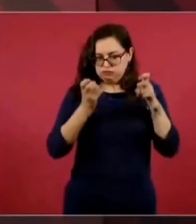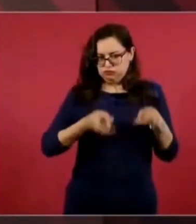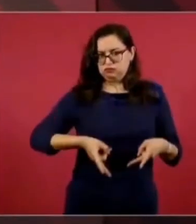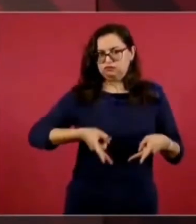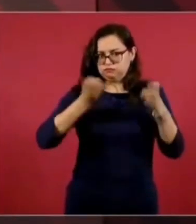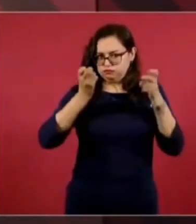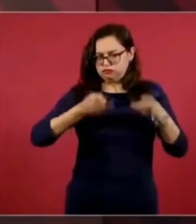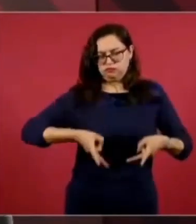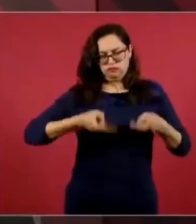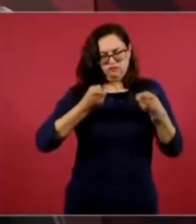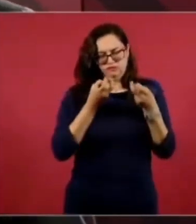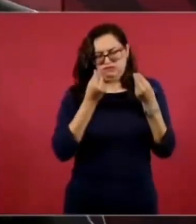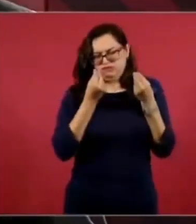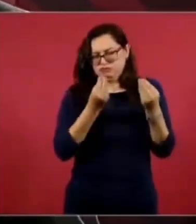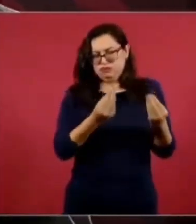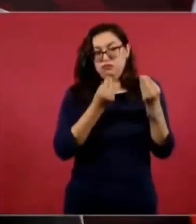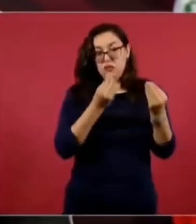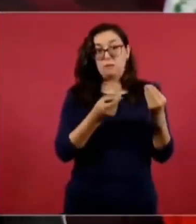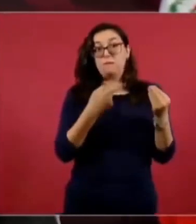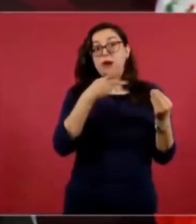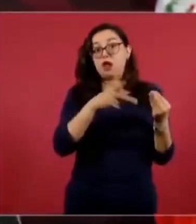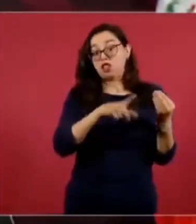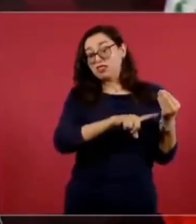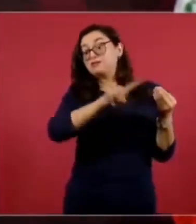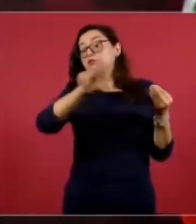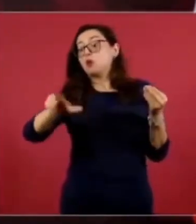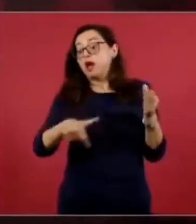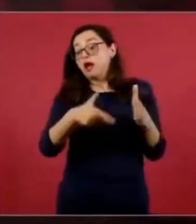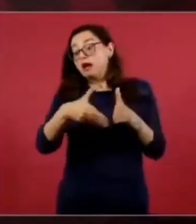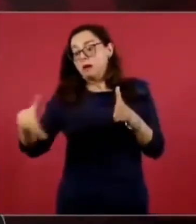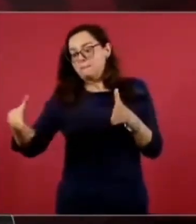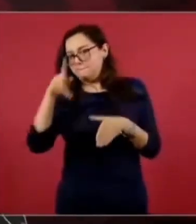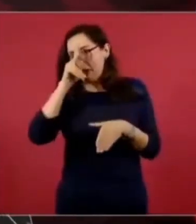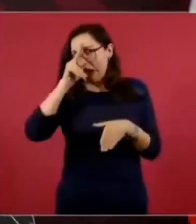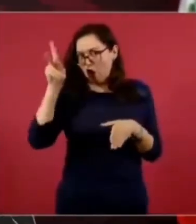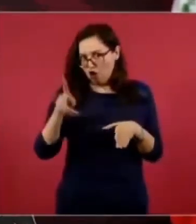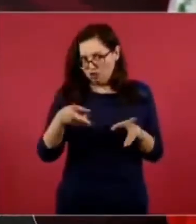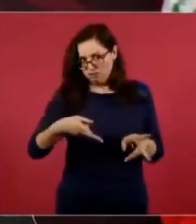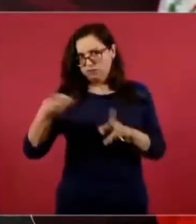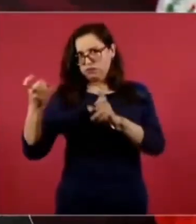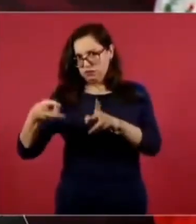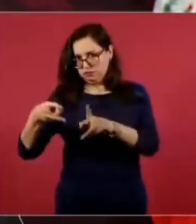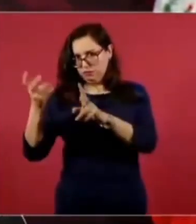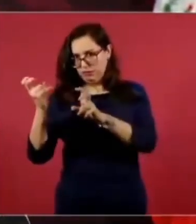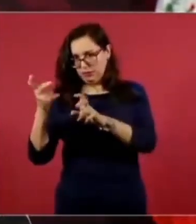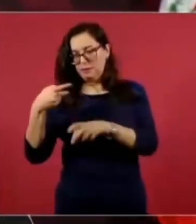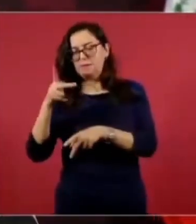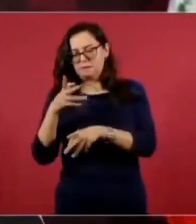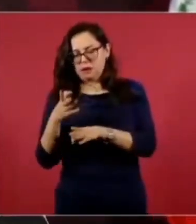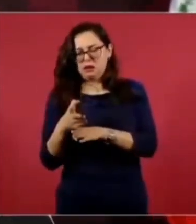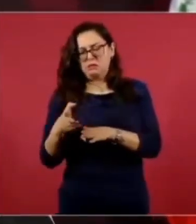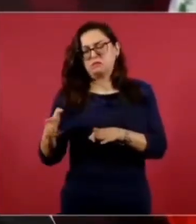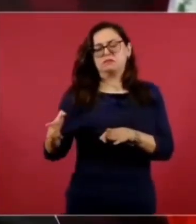muy